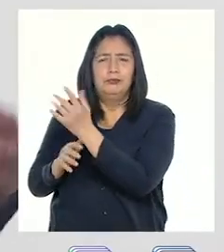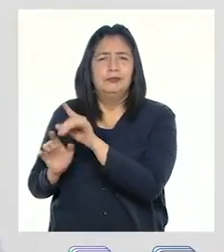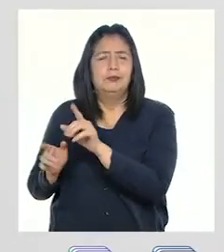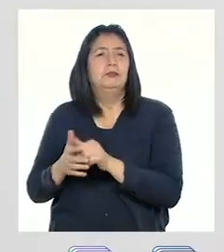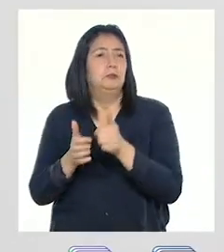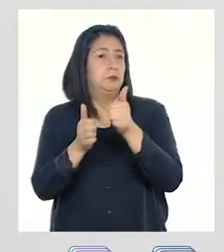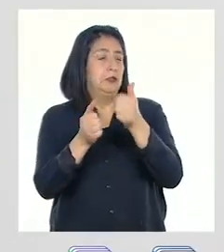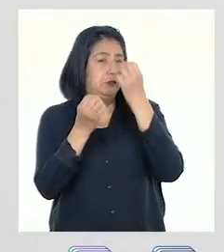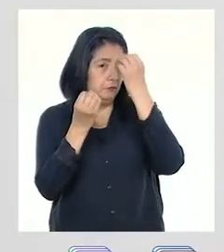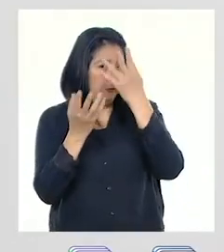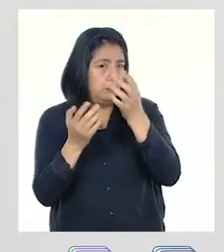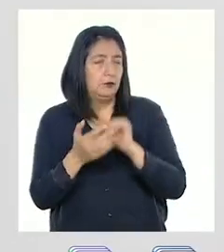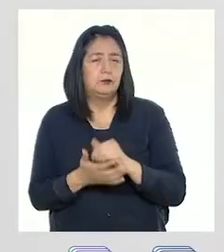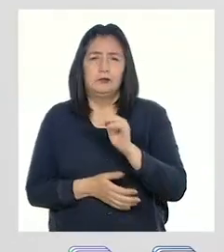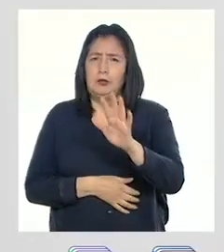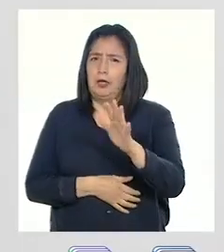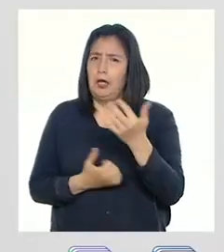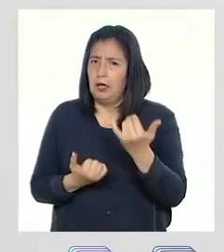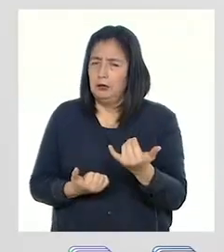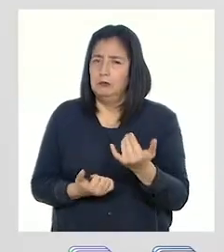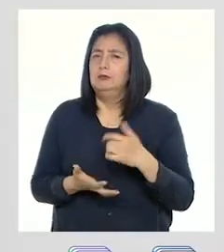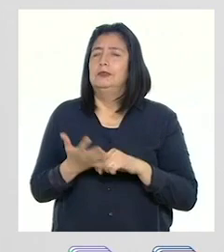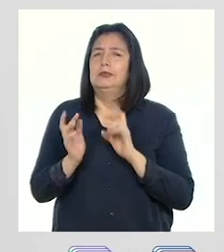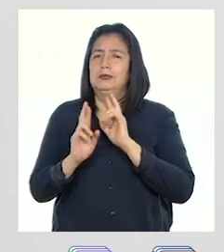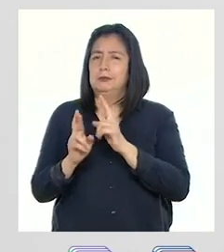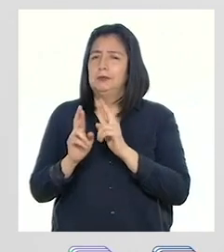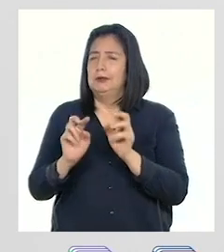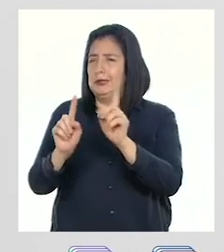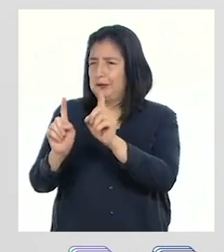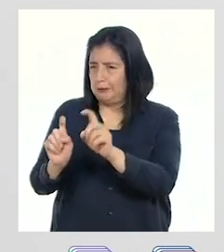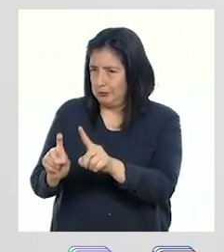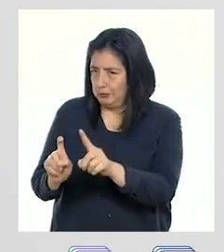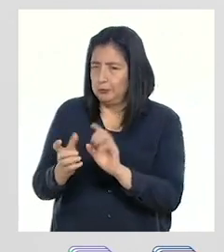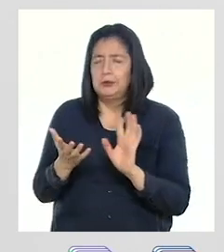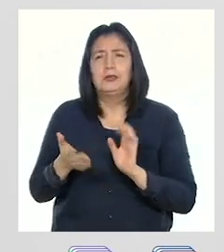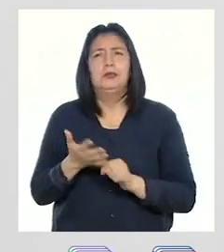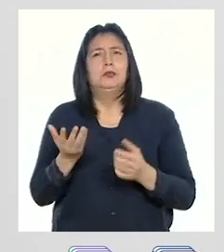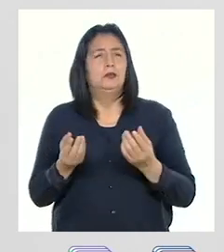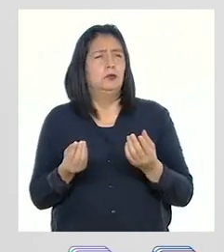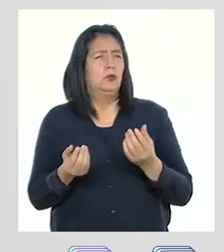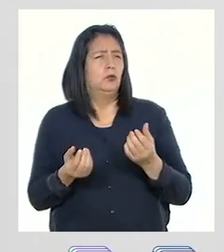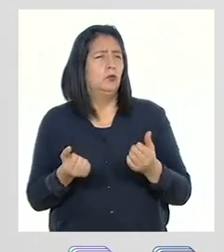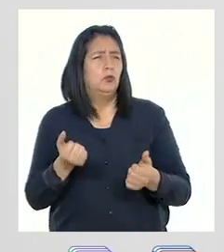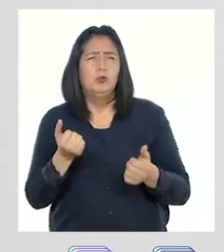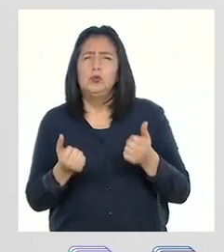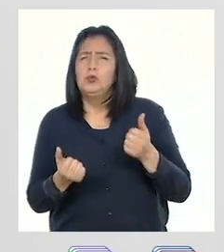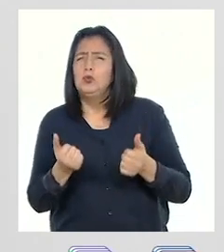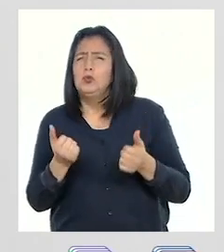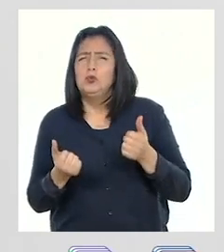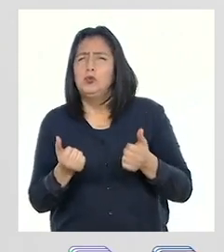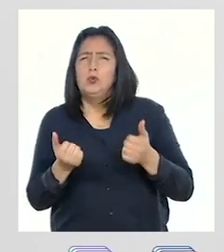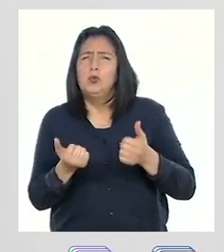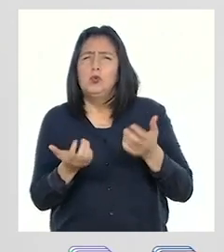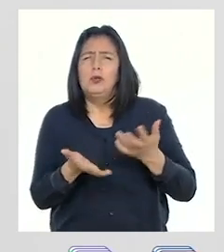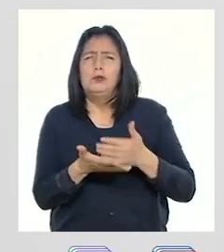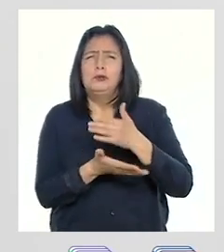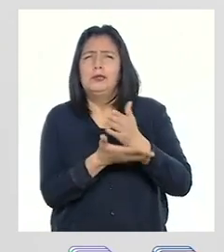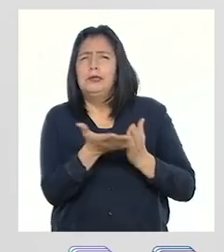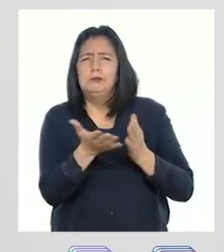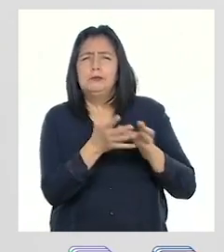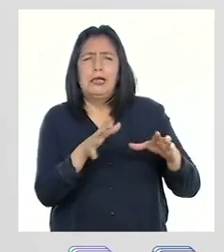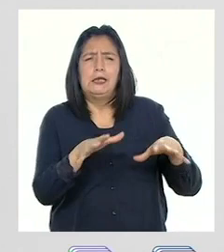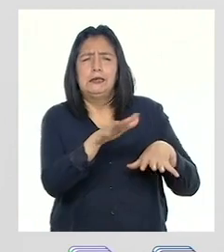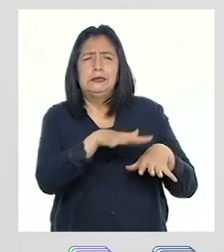información! Ahora responderemos a la pregunta sobre ¿cuáles son los componentes